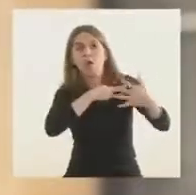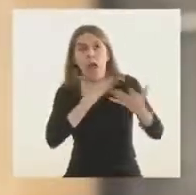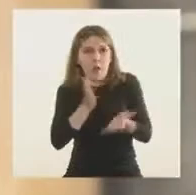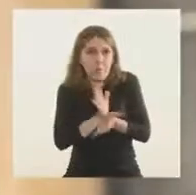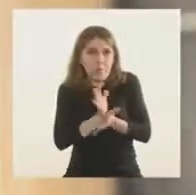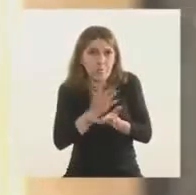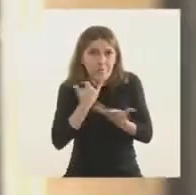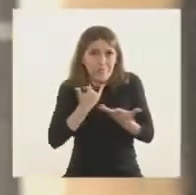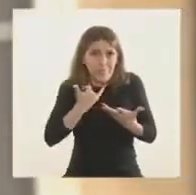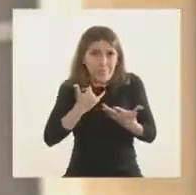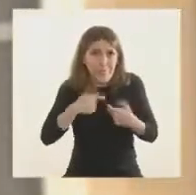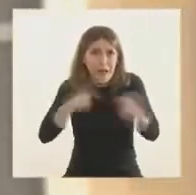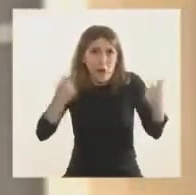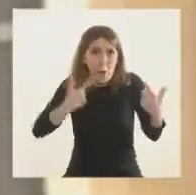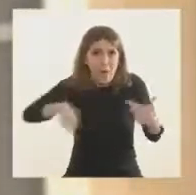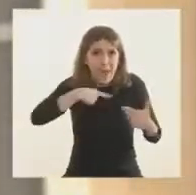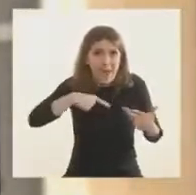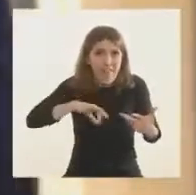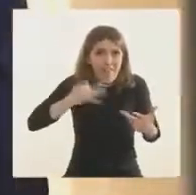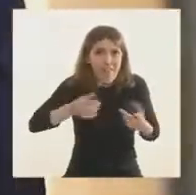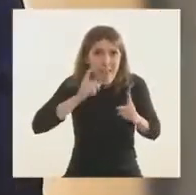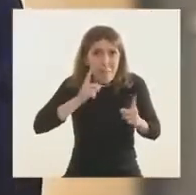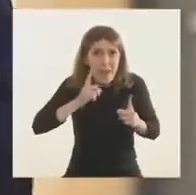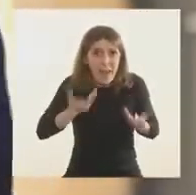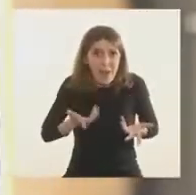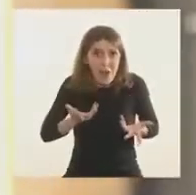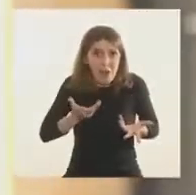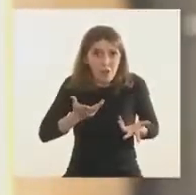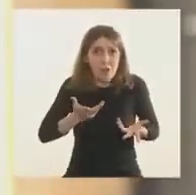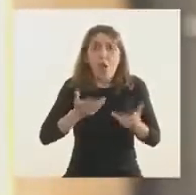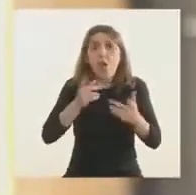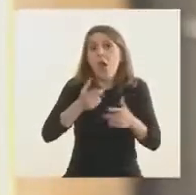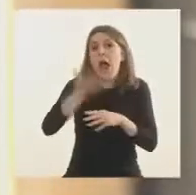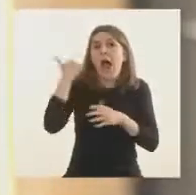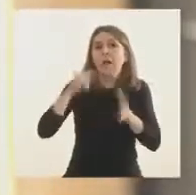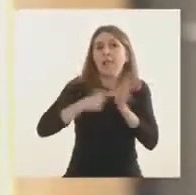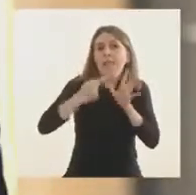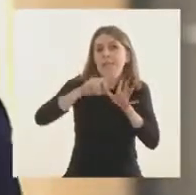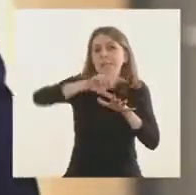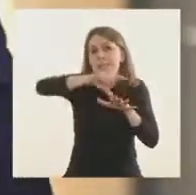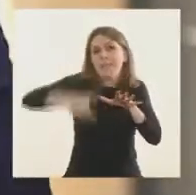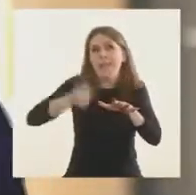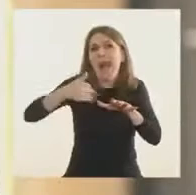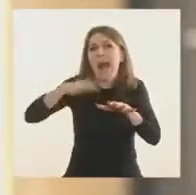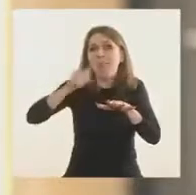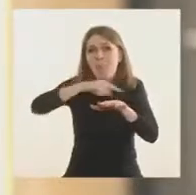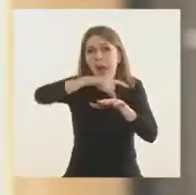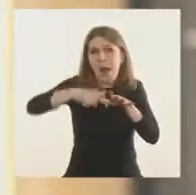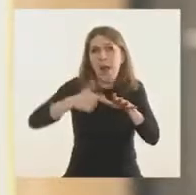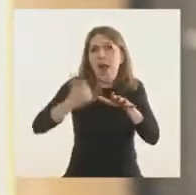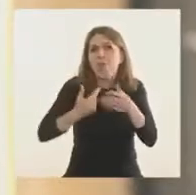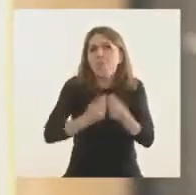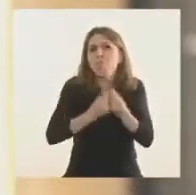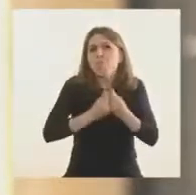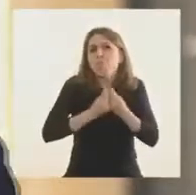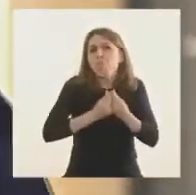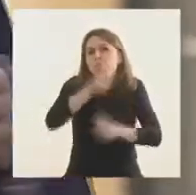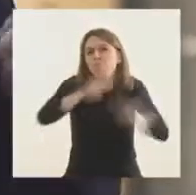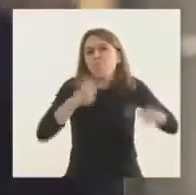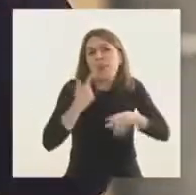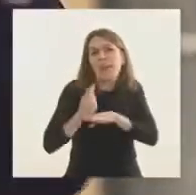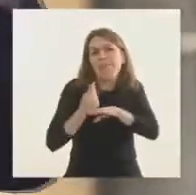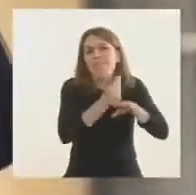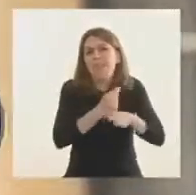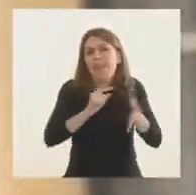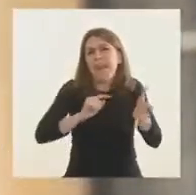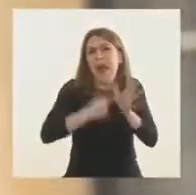empezó, todos nos preocupamos mucho por el área metropolitana de Buenos Aires. El AMBA, sin duda, tiene una concentración demográfica que